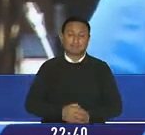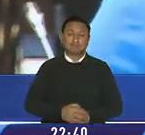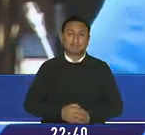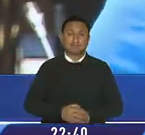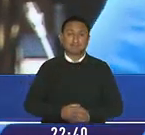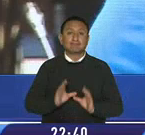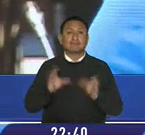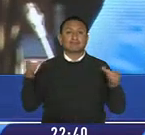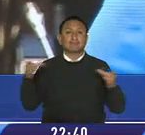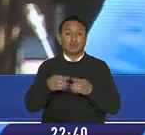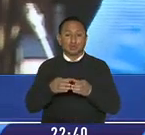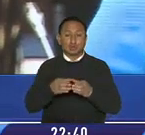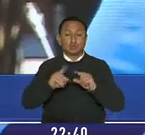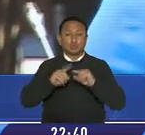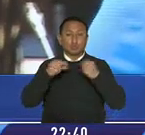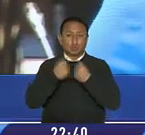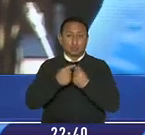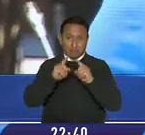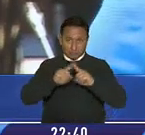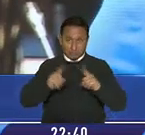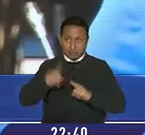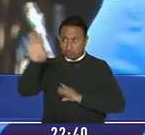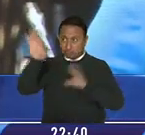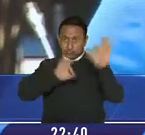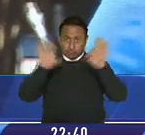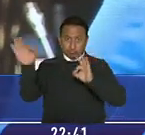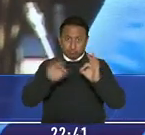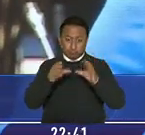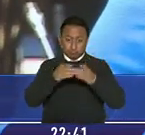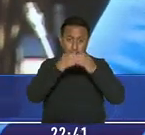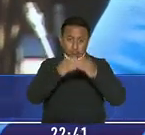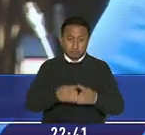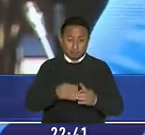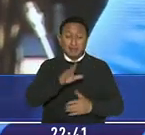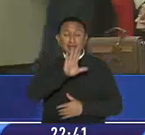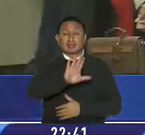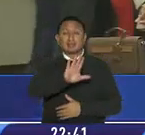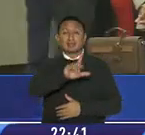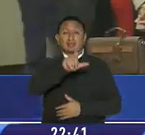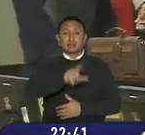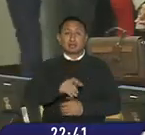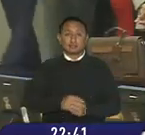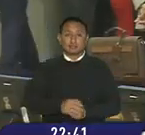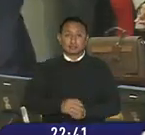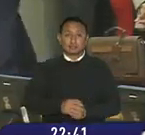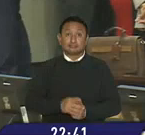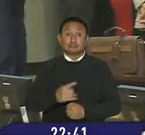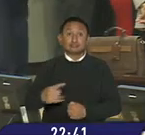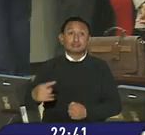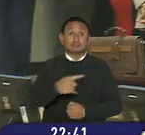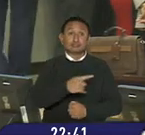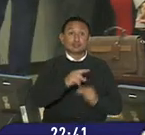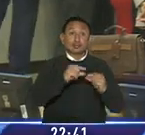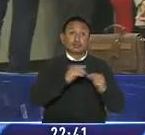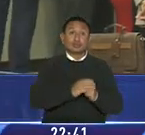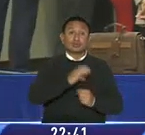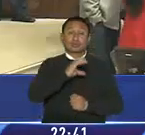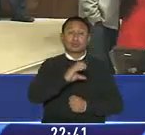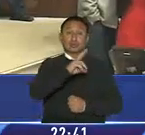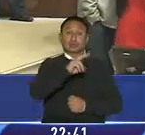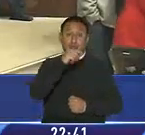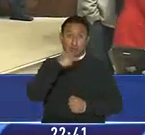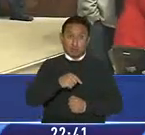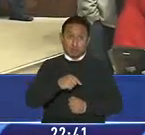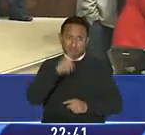comisión pluripartidista ad hoc de cinco miembros situación que no le pareció la bancada de acuerdo nacional